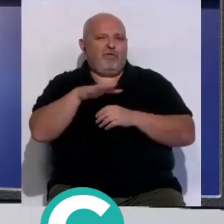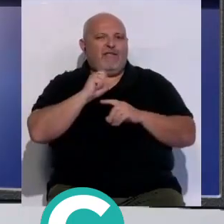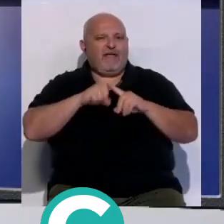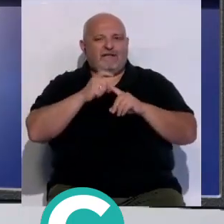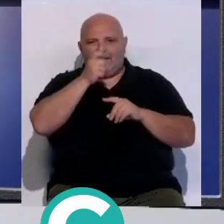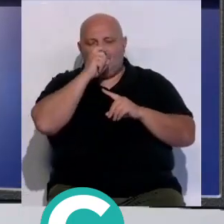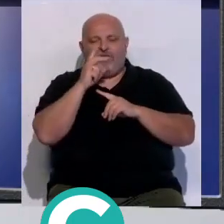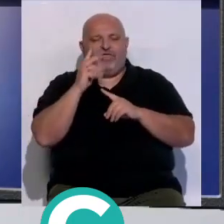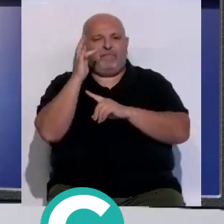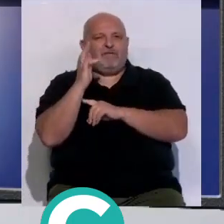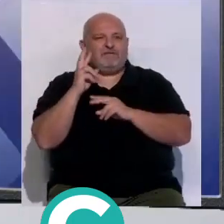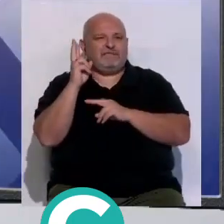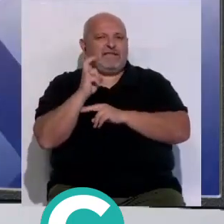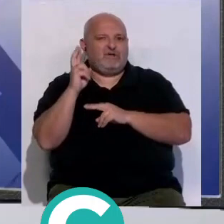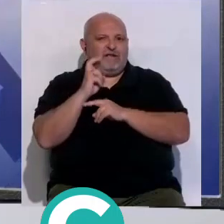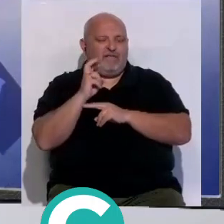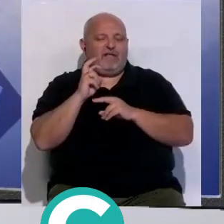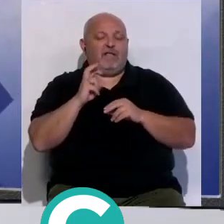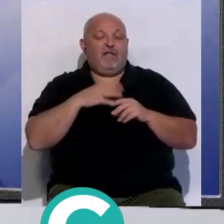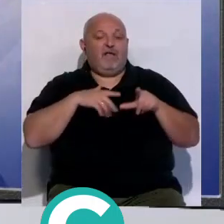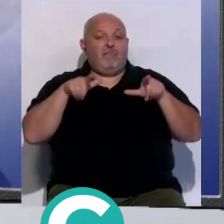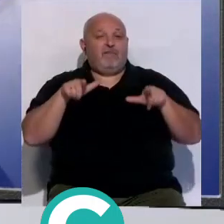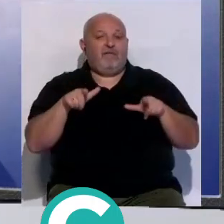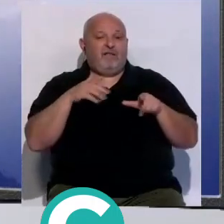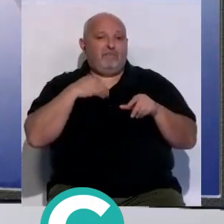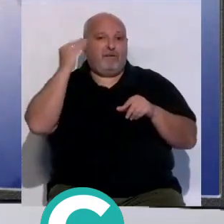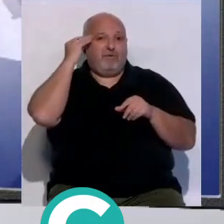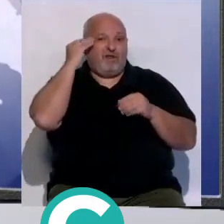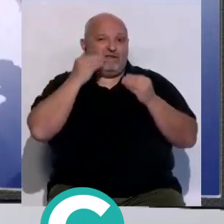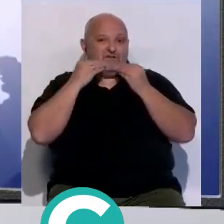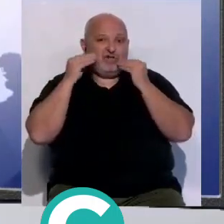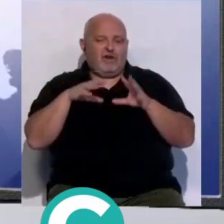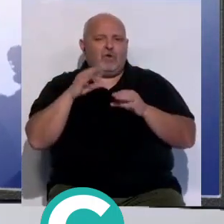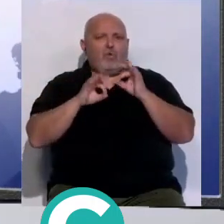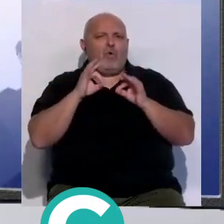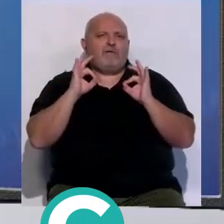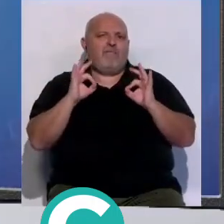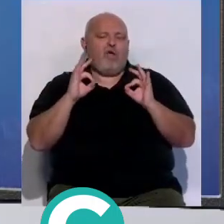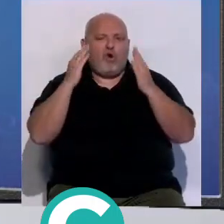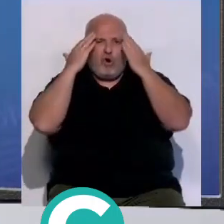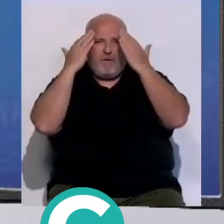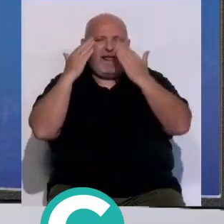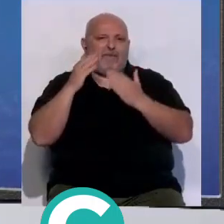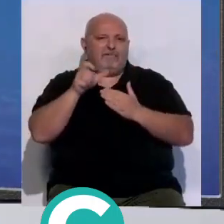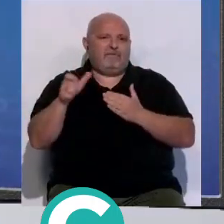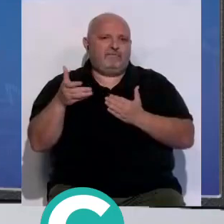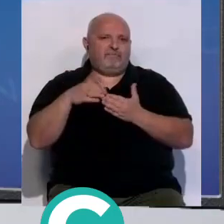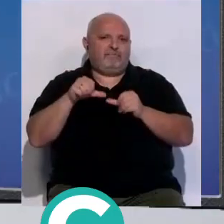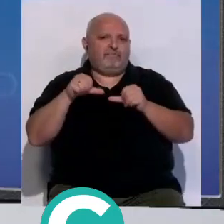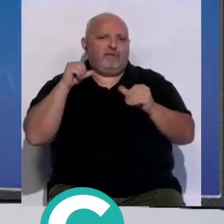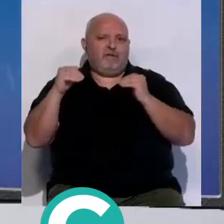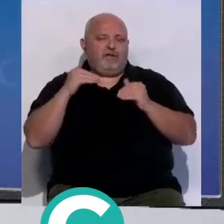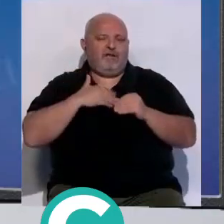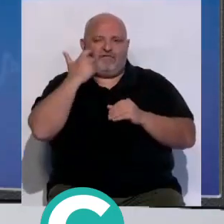antiguo cementerio de San José de Cádiz la plataforma de memoria histórica organizará un homenaje a las víctimas de la